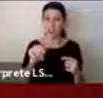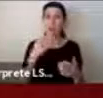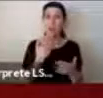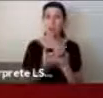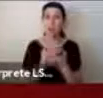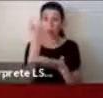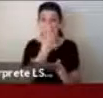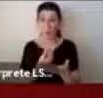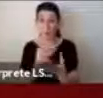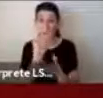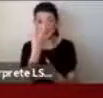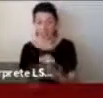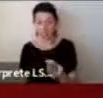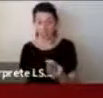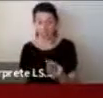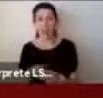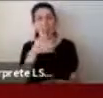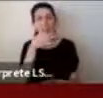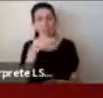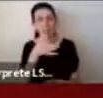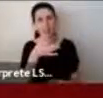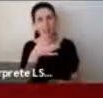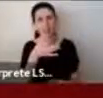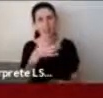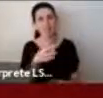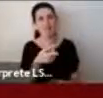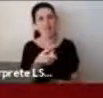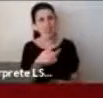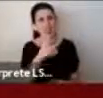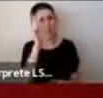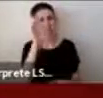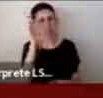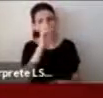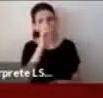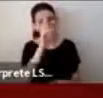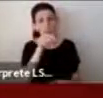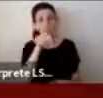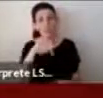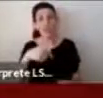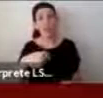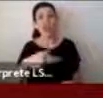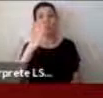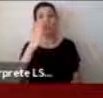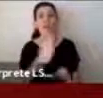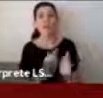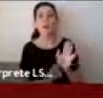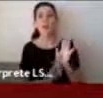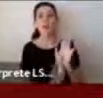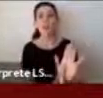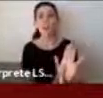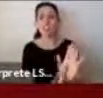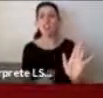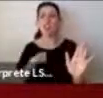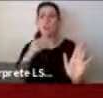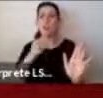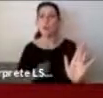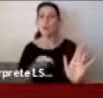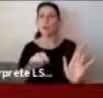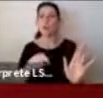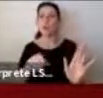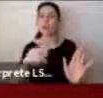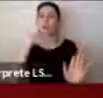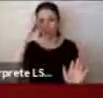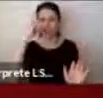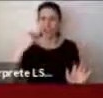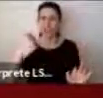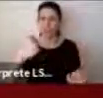menciona que lo increíble es que yo tenga que hacer una demostración para que ustedes empiecen a creer en nosotros. Y también va un poco en la línea de